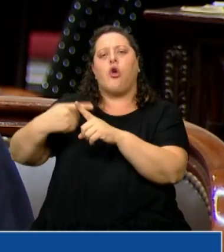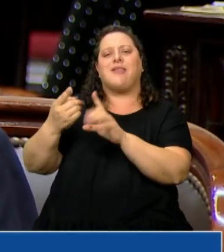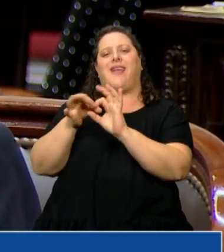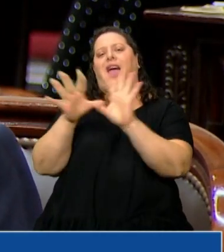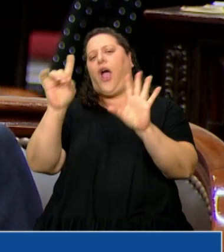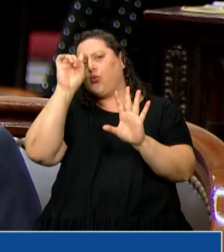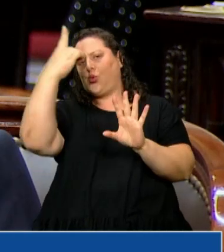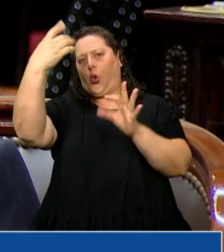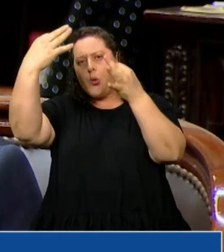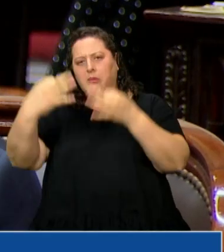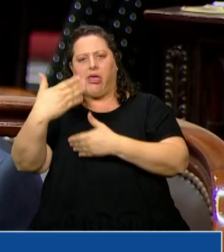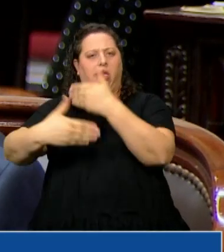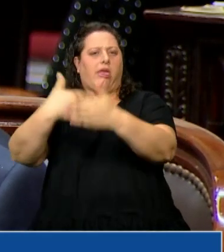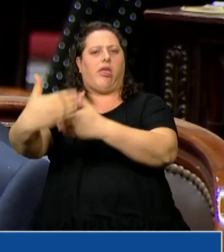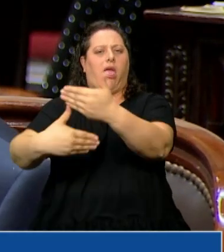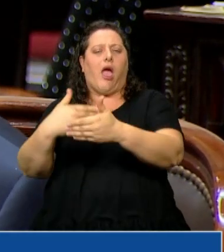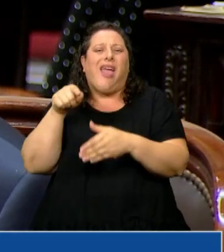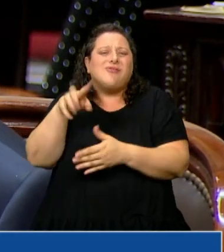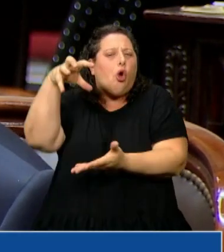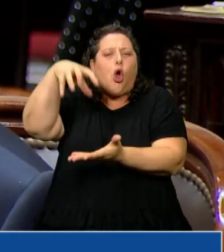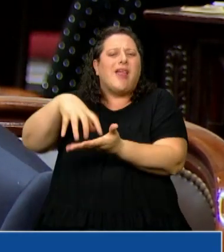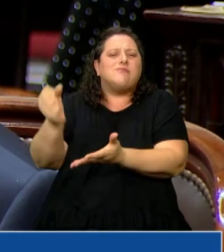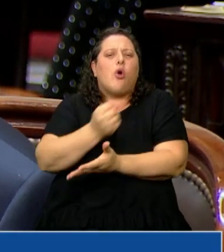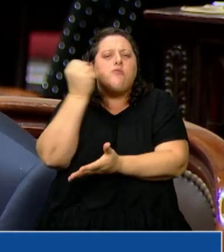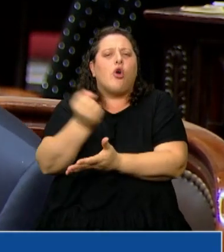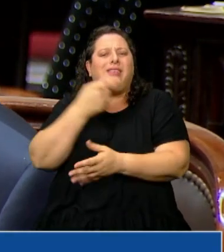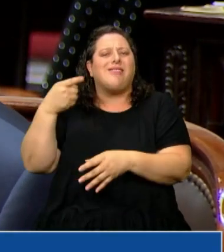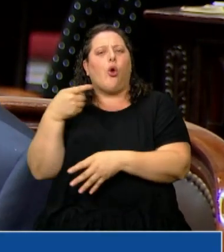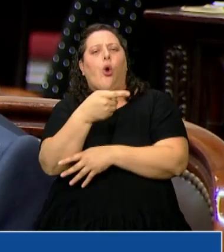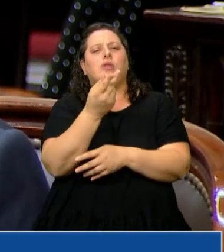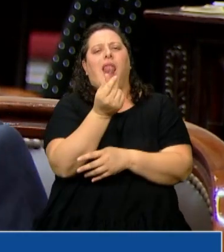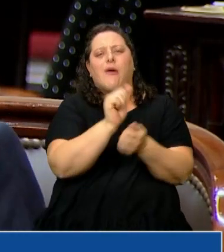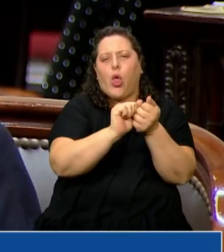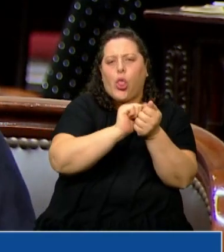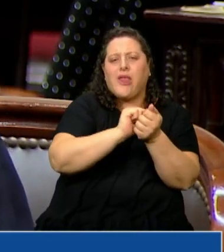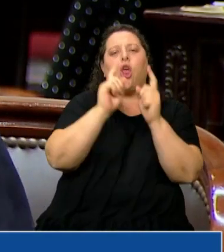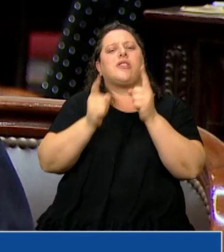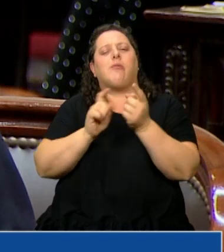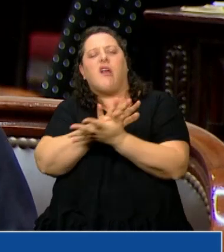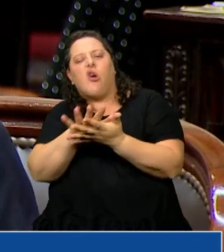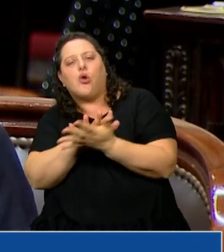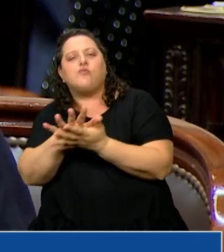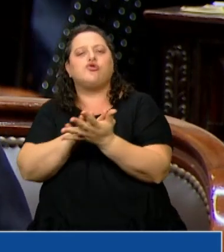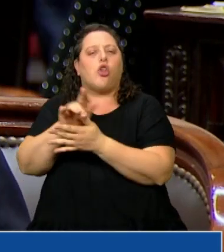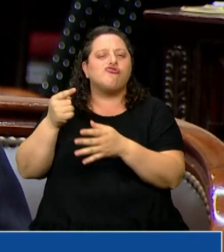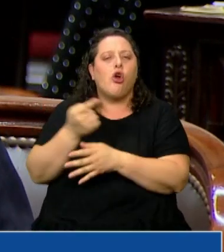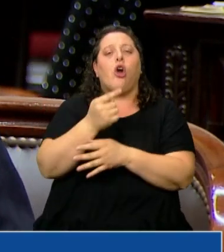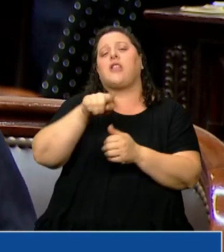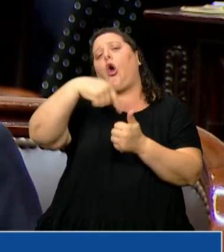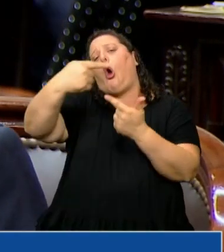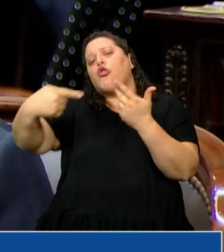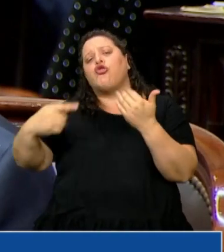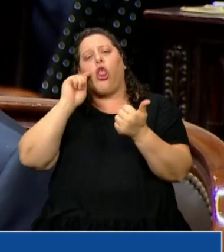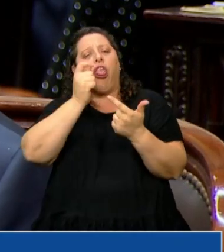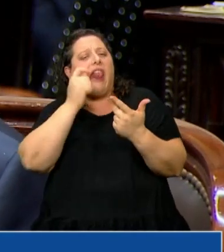es tan importante para combatir el lavado de dinero, también la corrupción y otros delitos que están